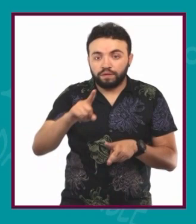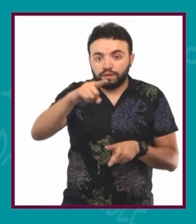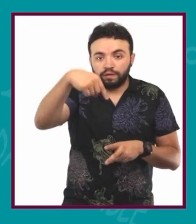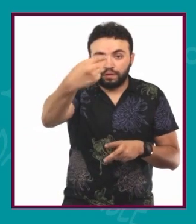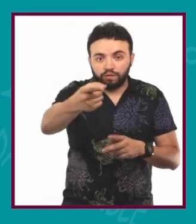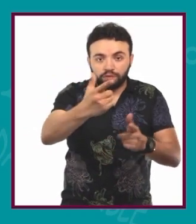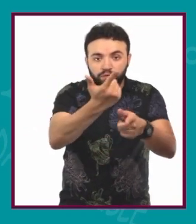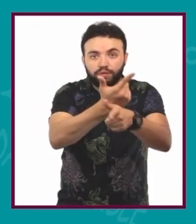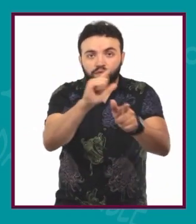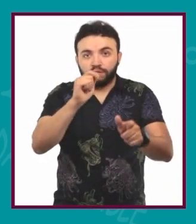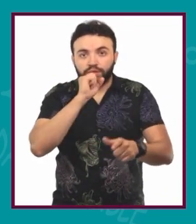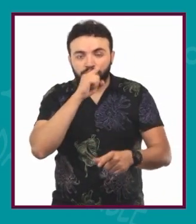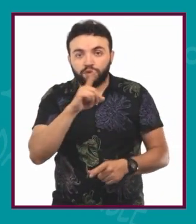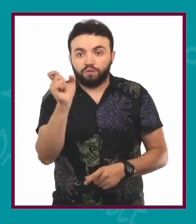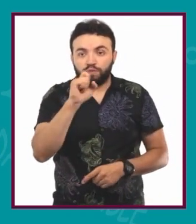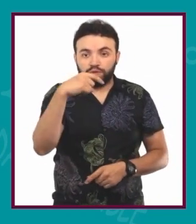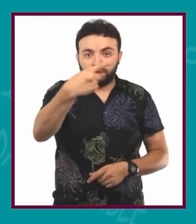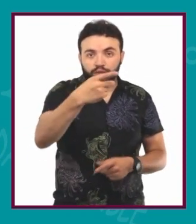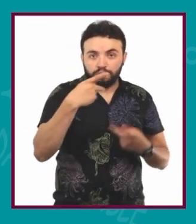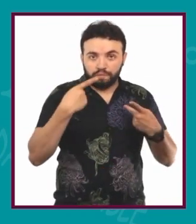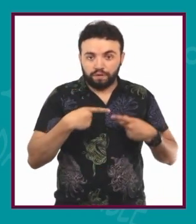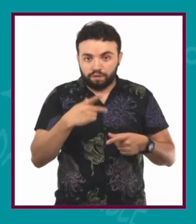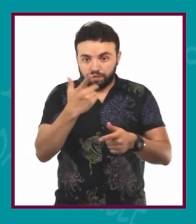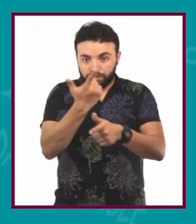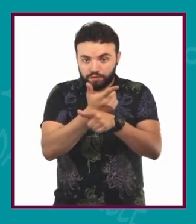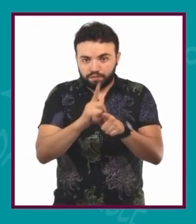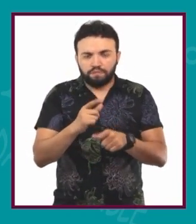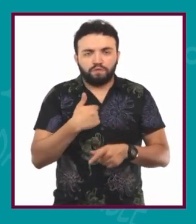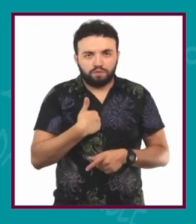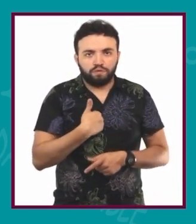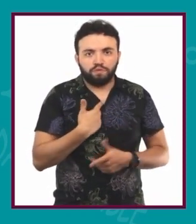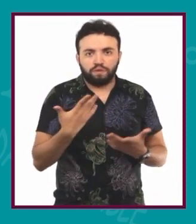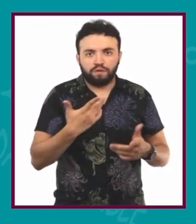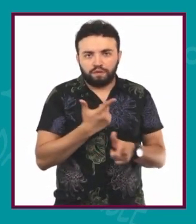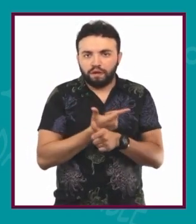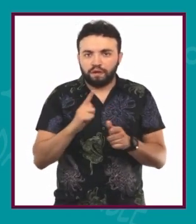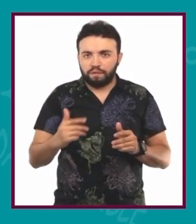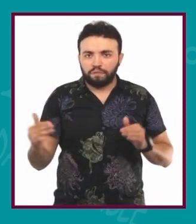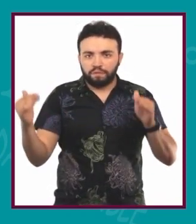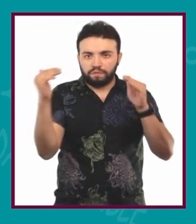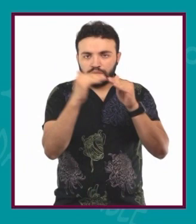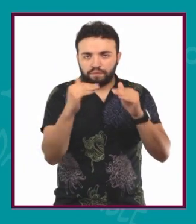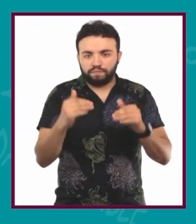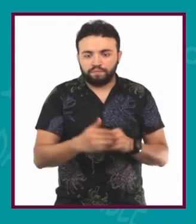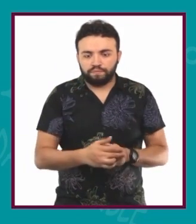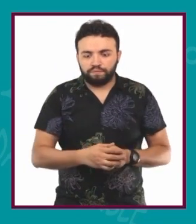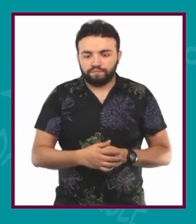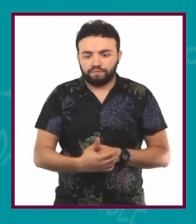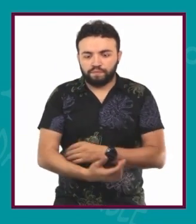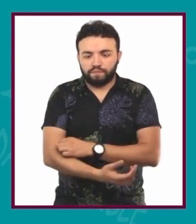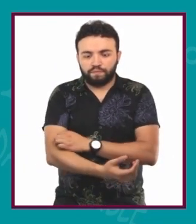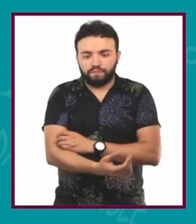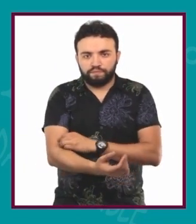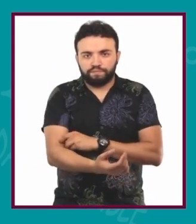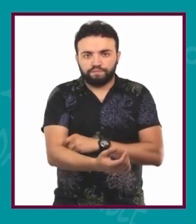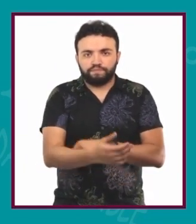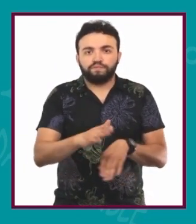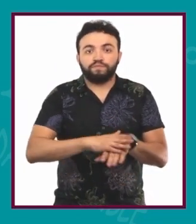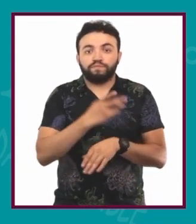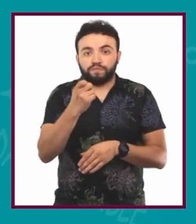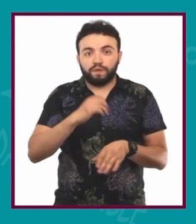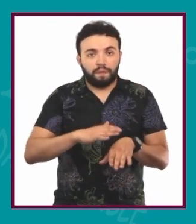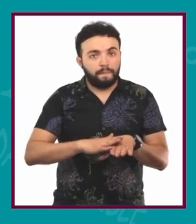alguien es libre, yo puedo ser libre. No cuando termina de ser libre. Cuando está siendo libre, yo estoy siendo libre. Por lo tanto, mayor